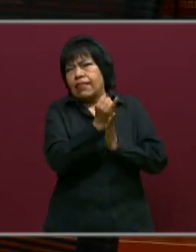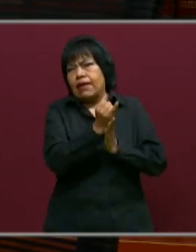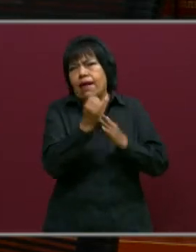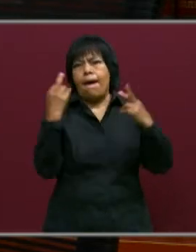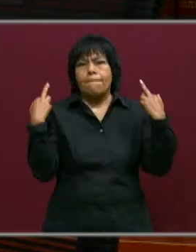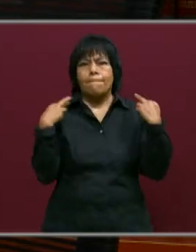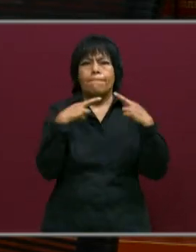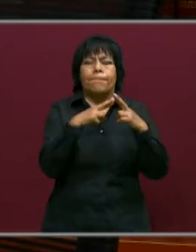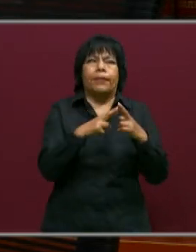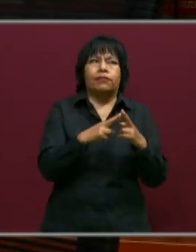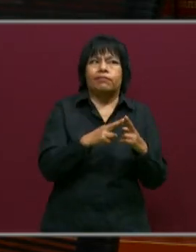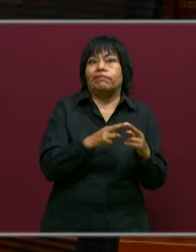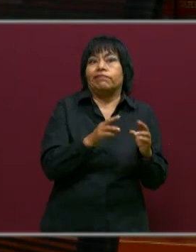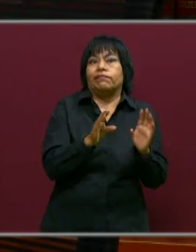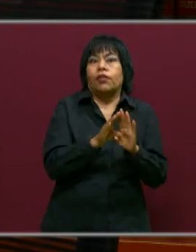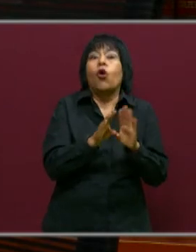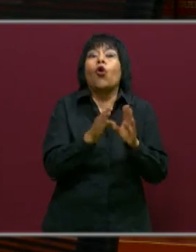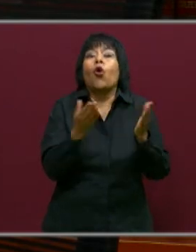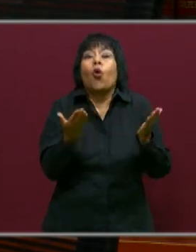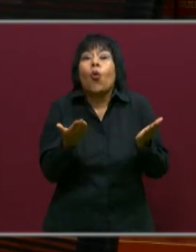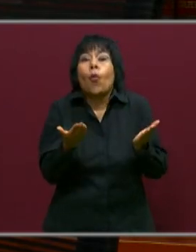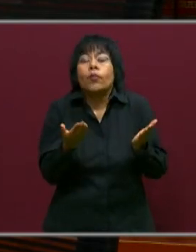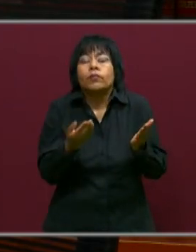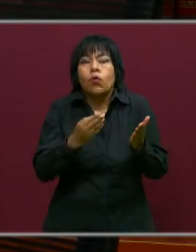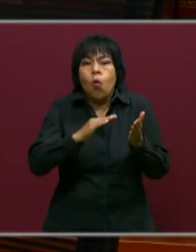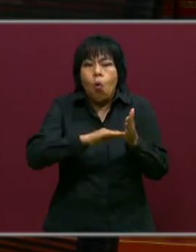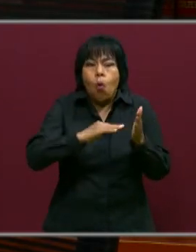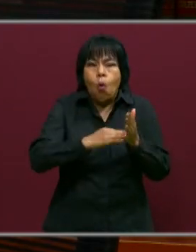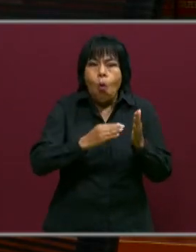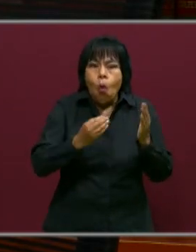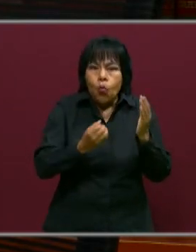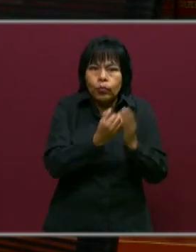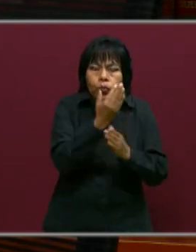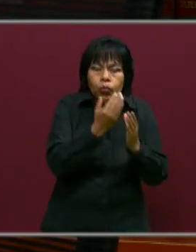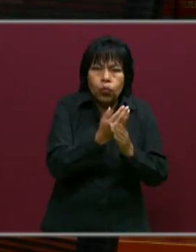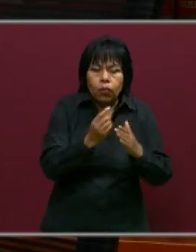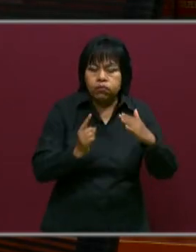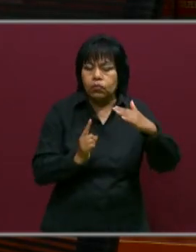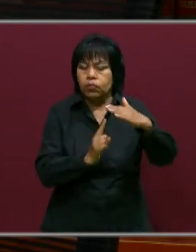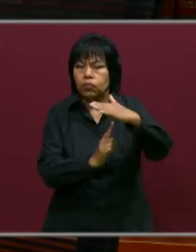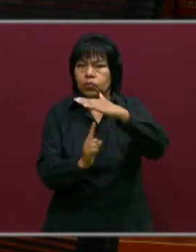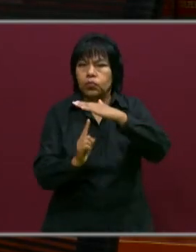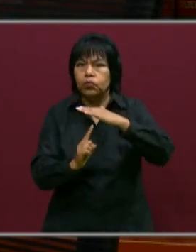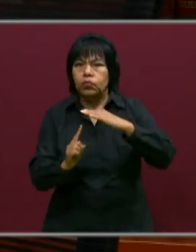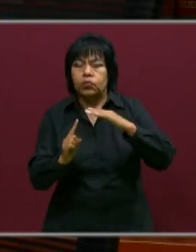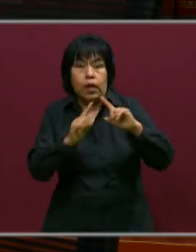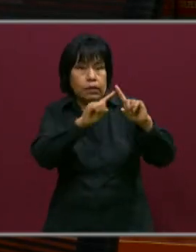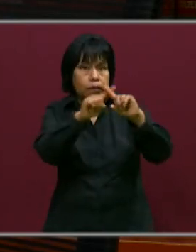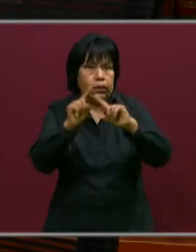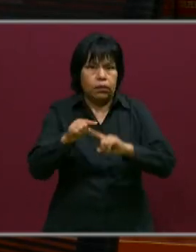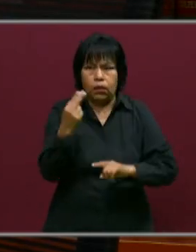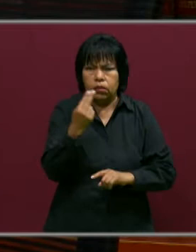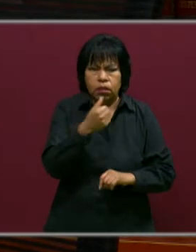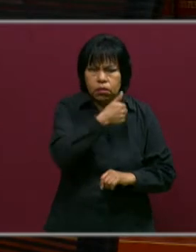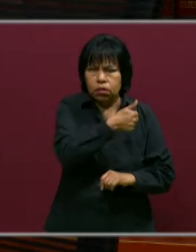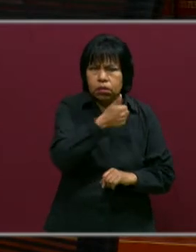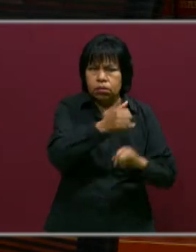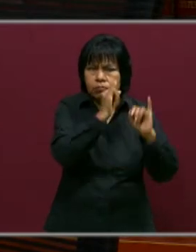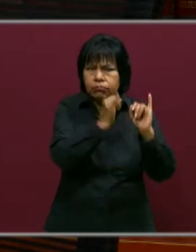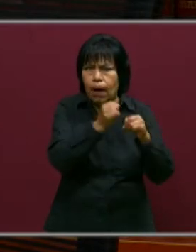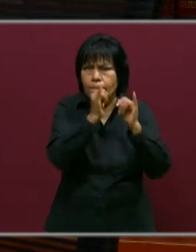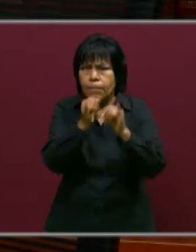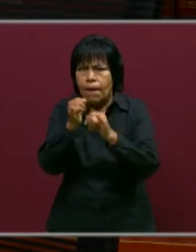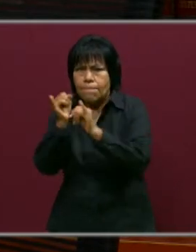docentes y a implementar nuevas estrategias de acuerdo al contexto y a la necesidad que tiene cada uno de nuestros